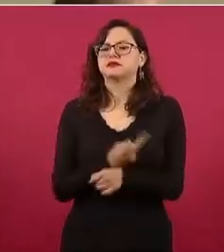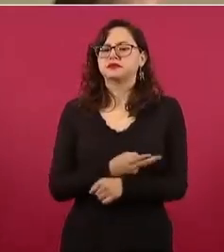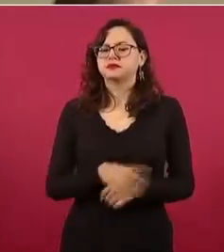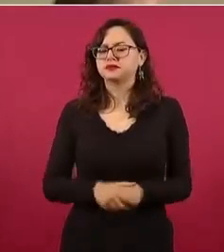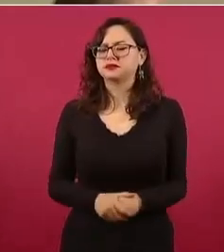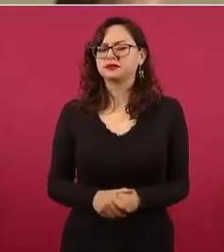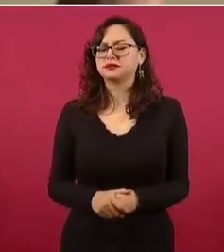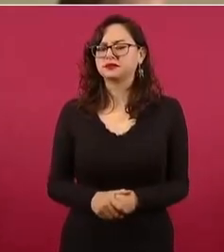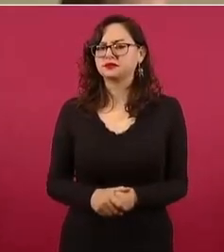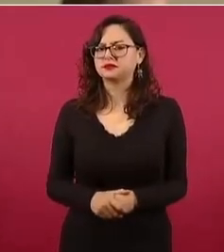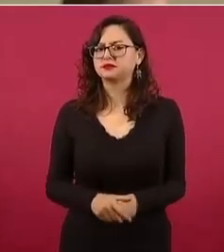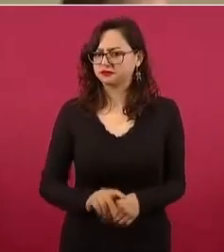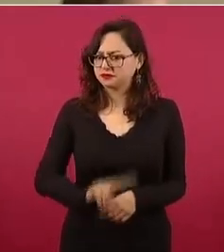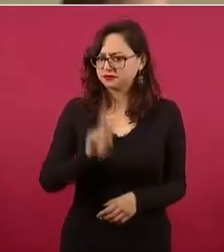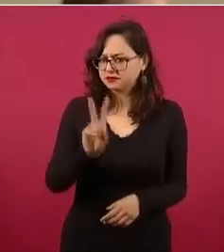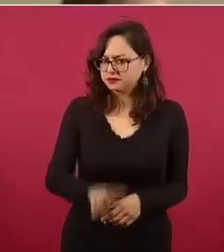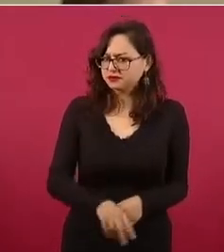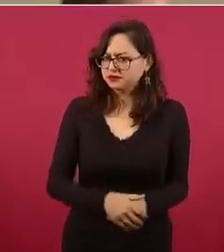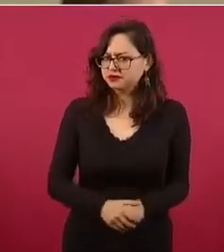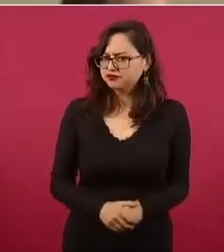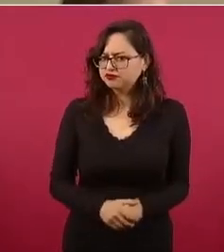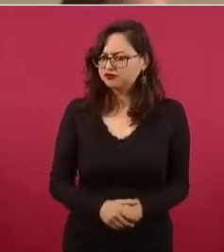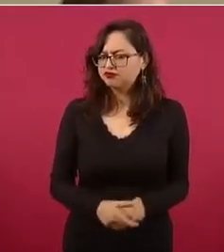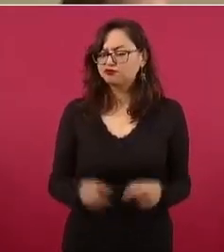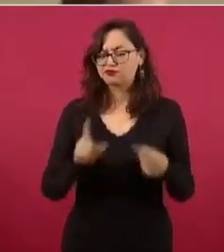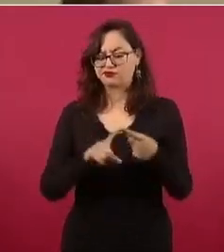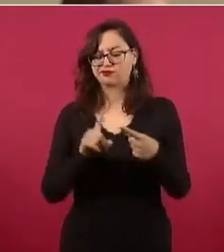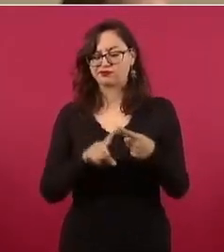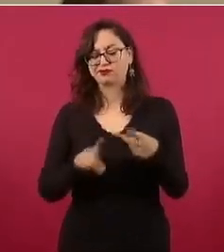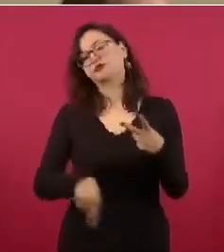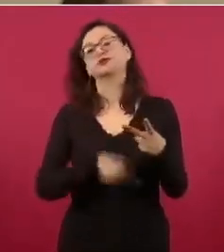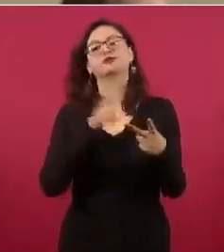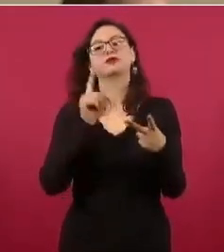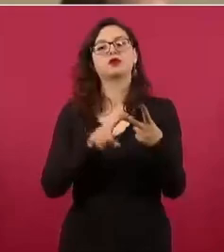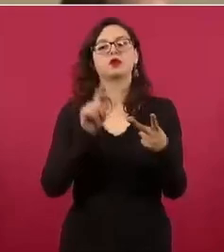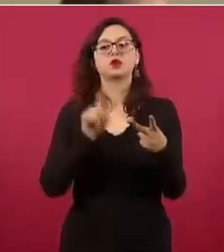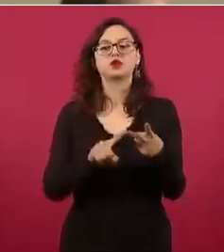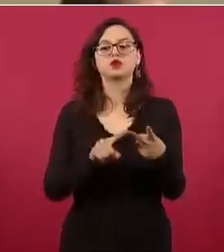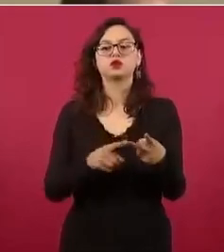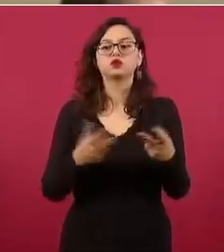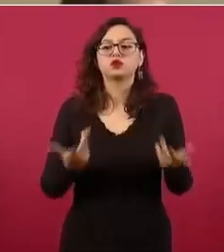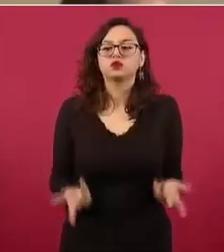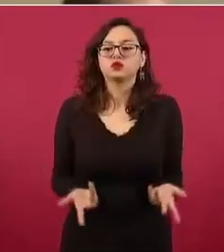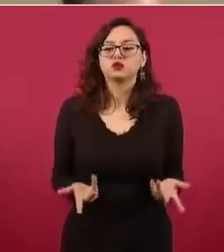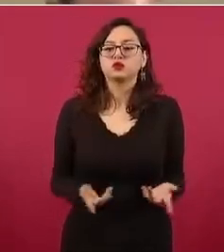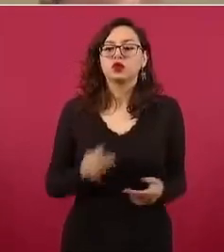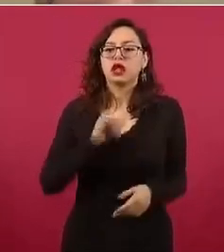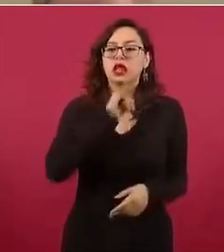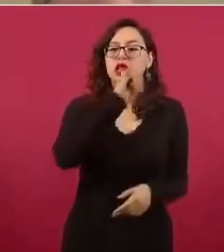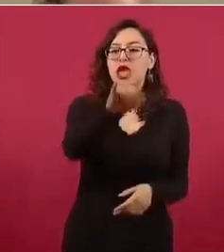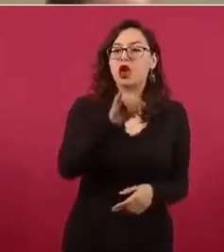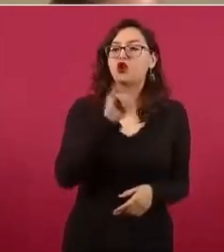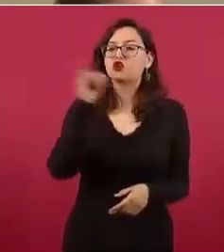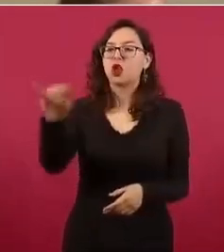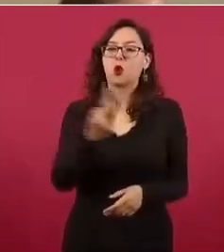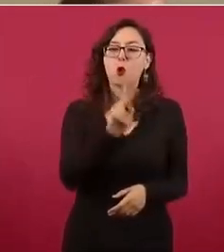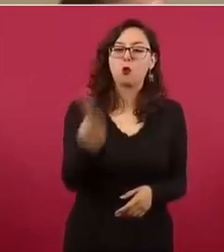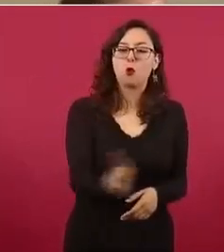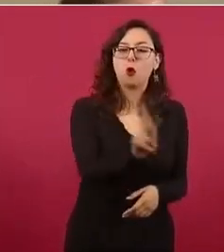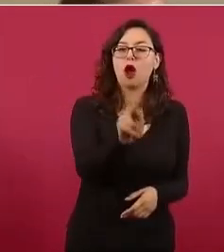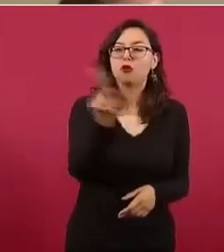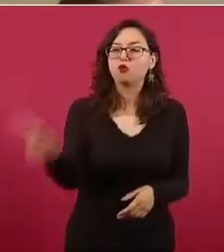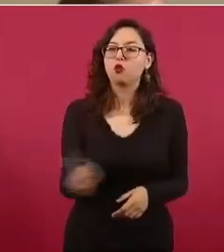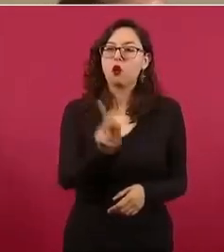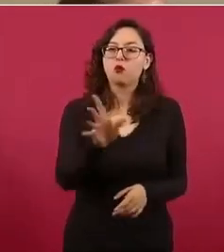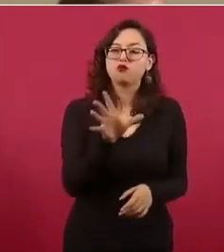también preguntarle, ¿van a llegar estos médicos a las zonas donde los médicos mexicanos no quieren llegar? ¿Va a haber